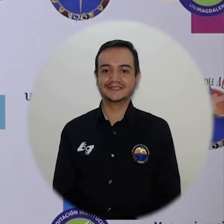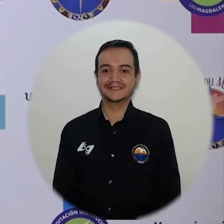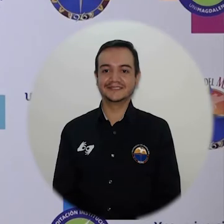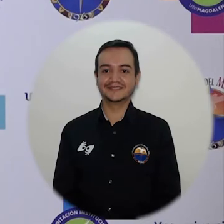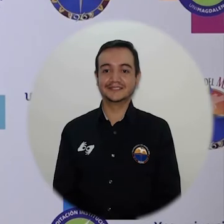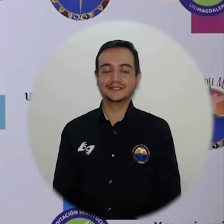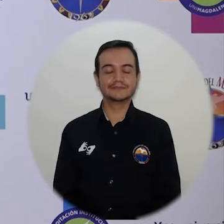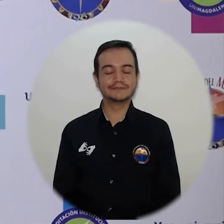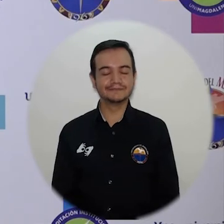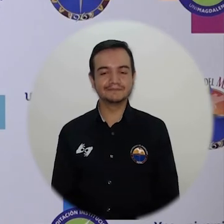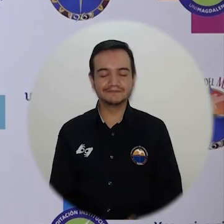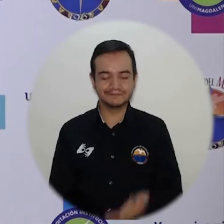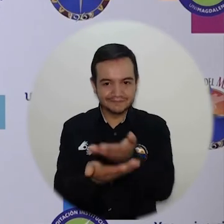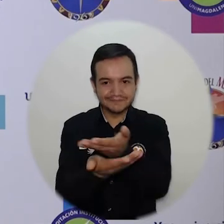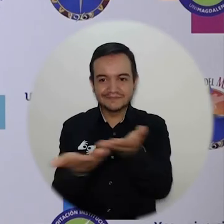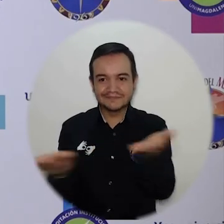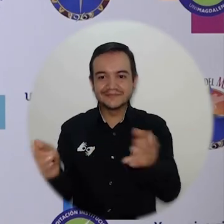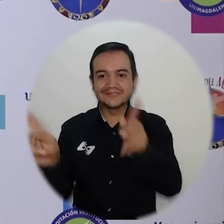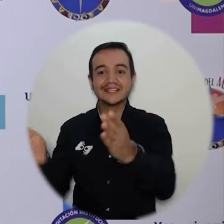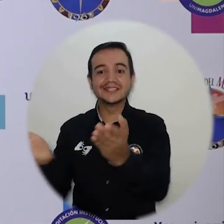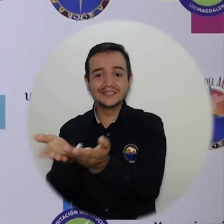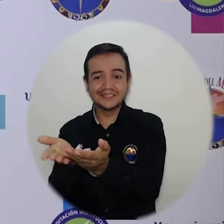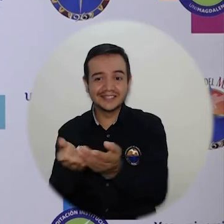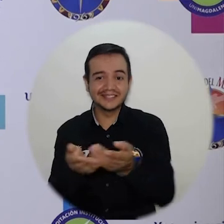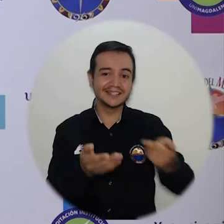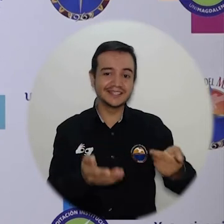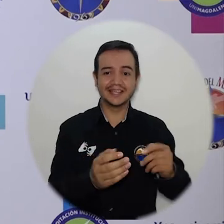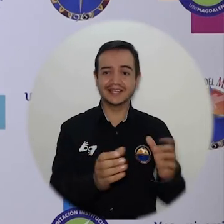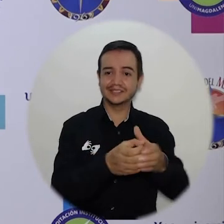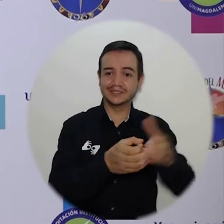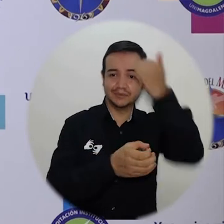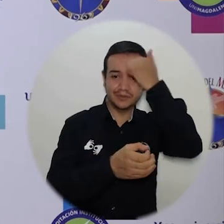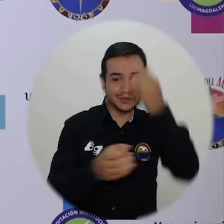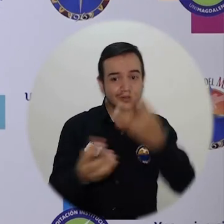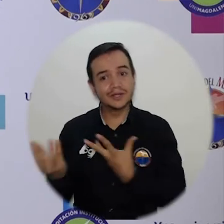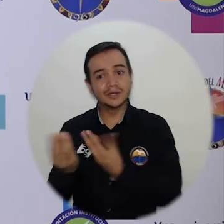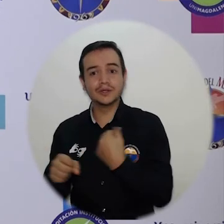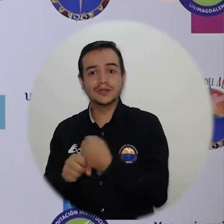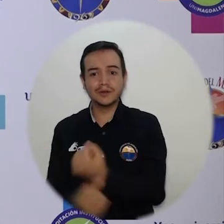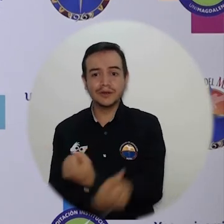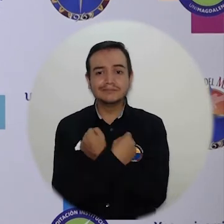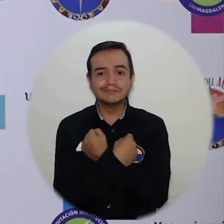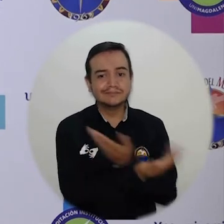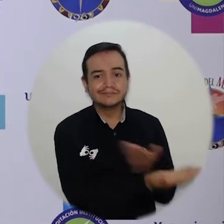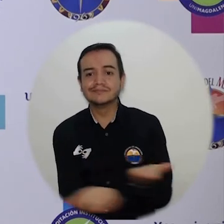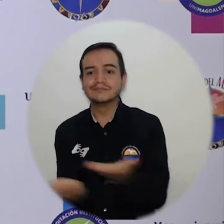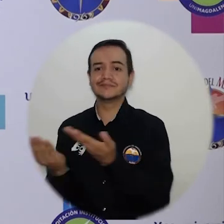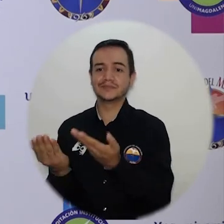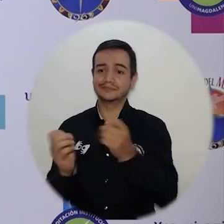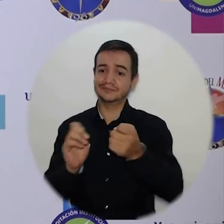Queridos estudiantes, profesores, compañeros de trabajo, quiero en primer lugar darles las gracias por el apoyo